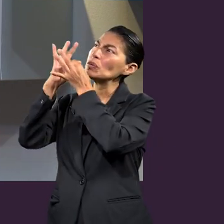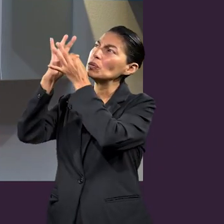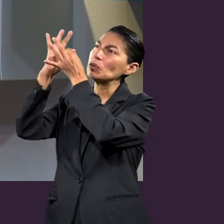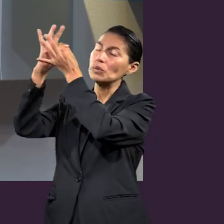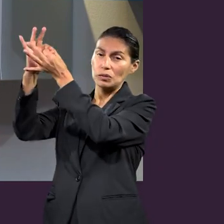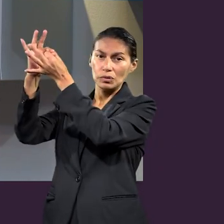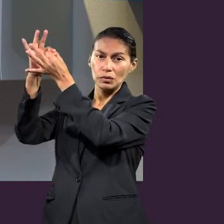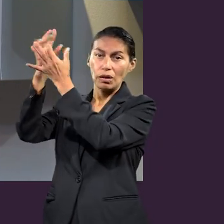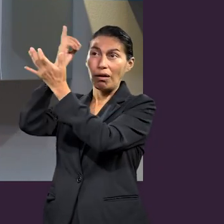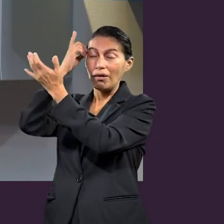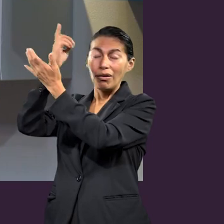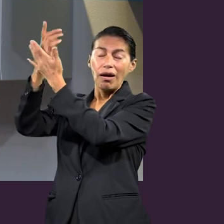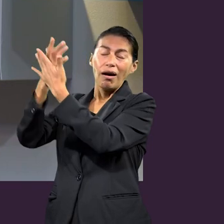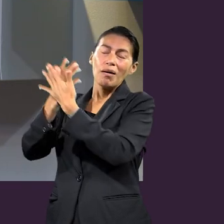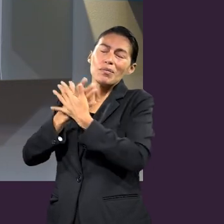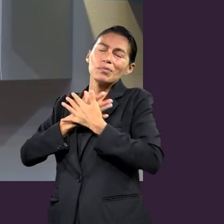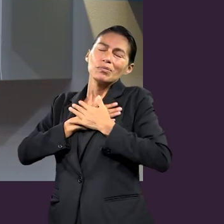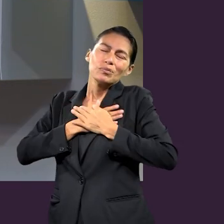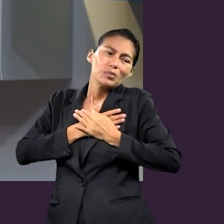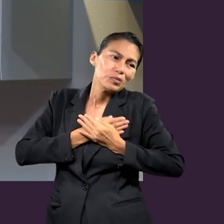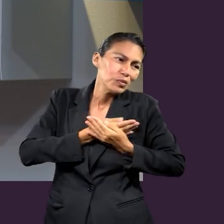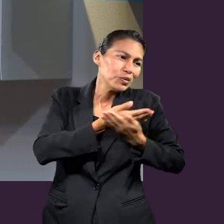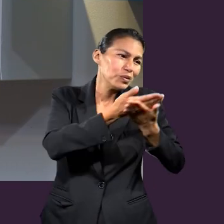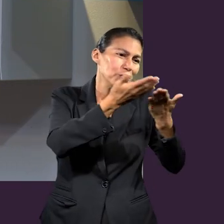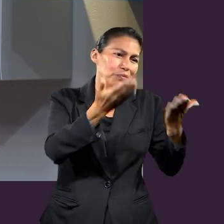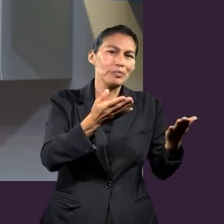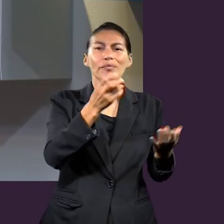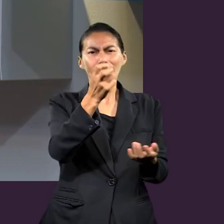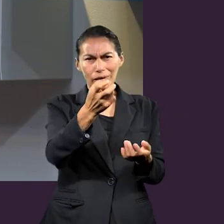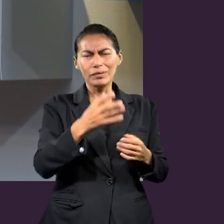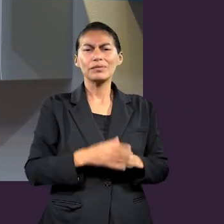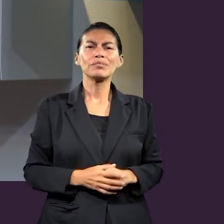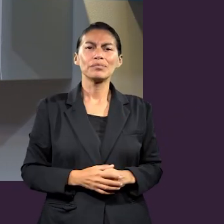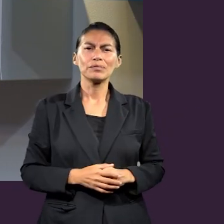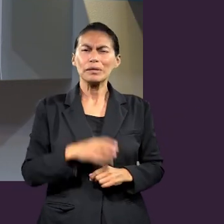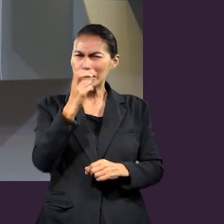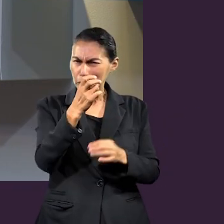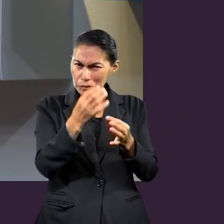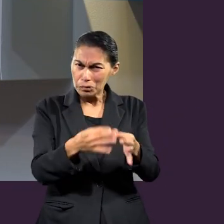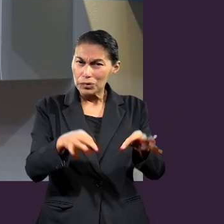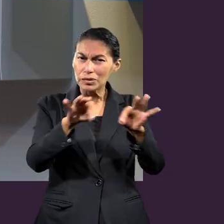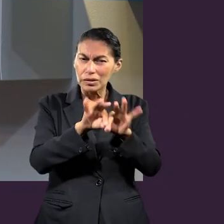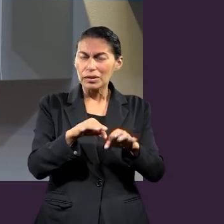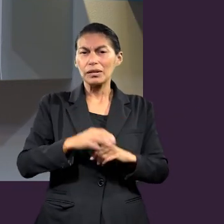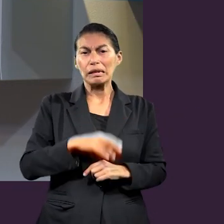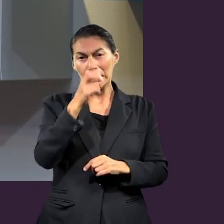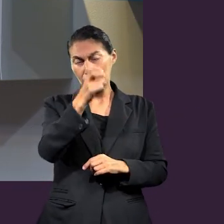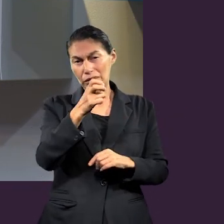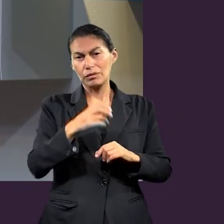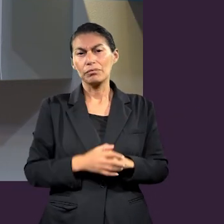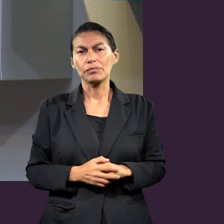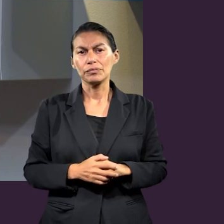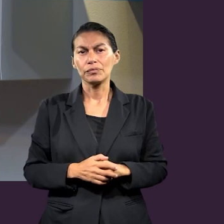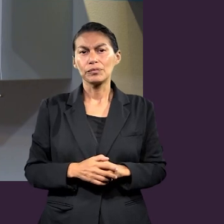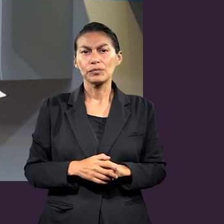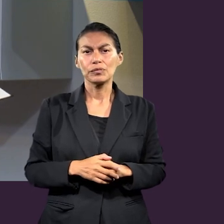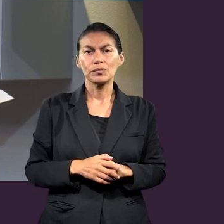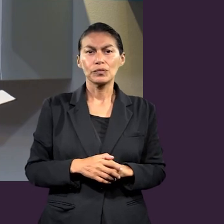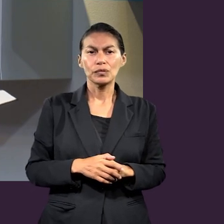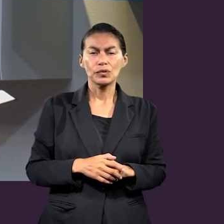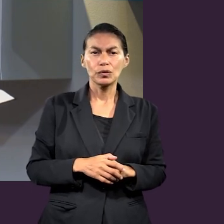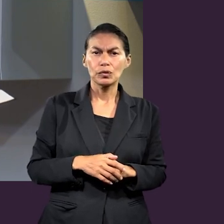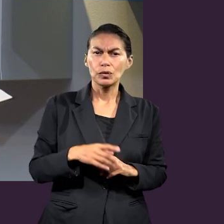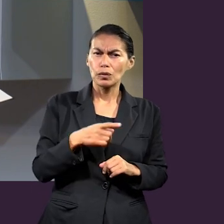la amonestación, todo sea en el amor del Señor. Esa es la guía. Si